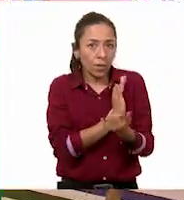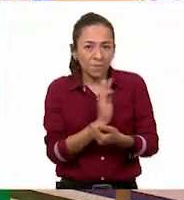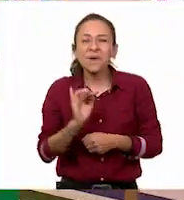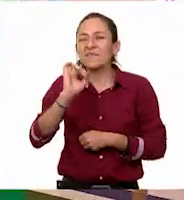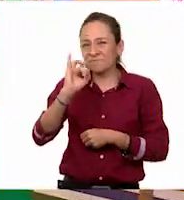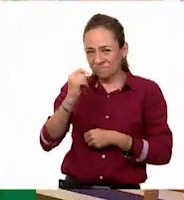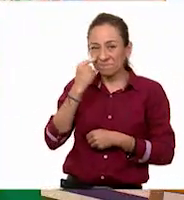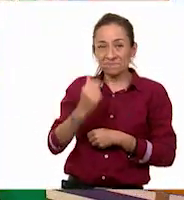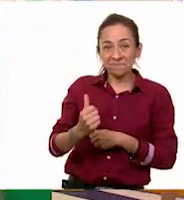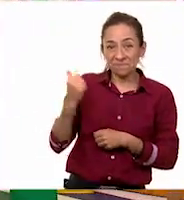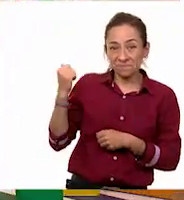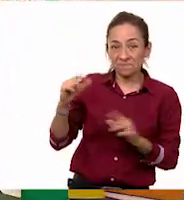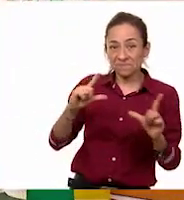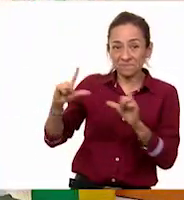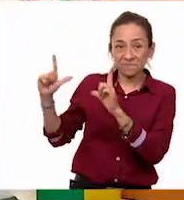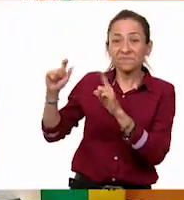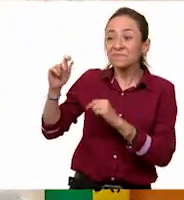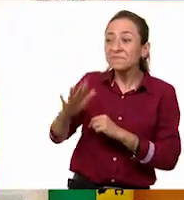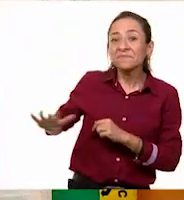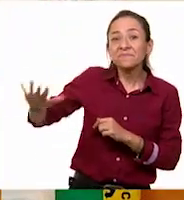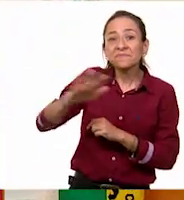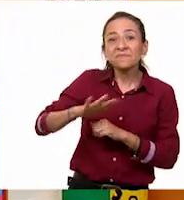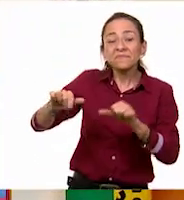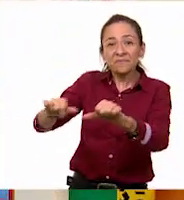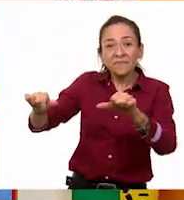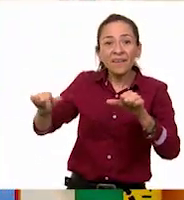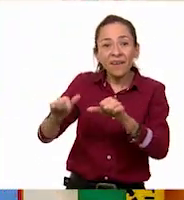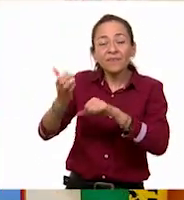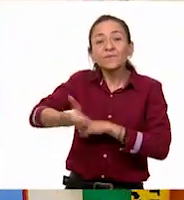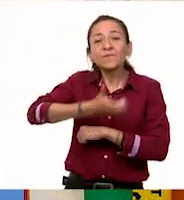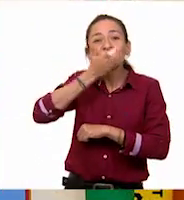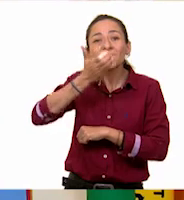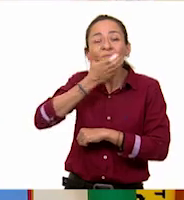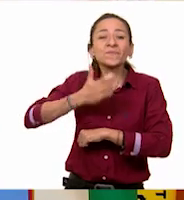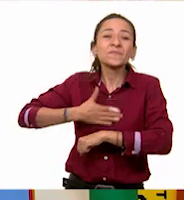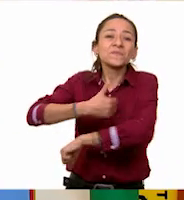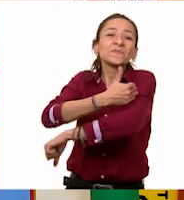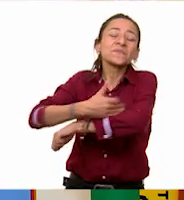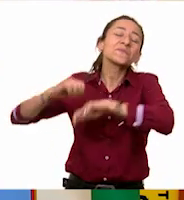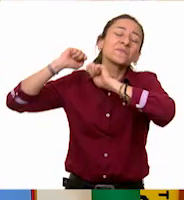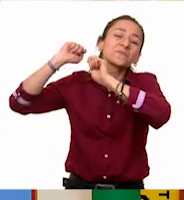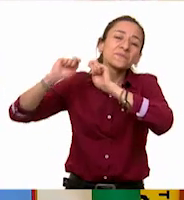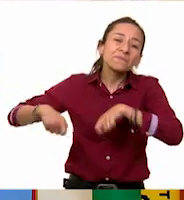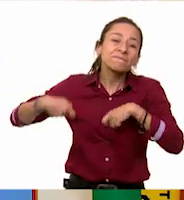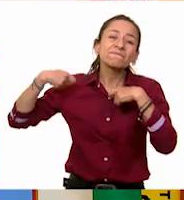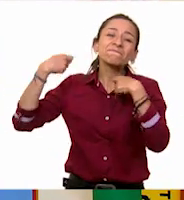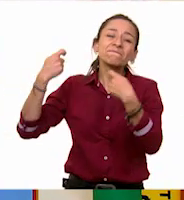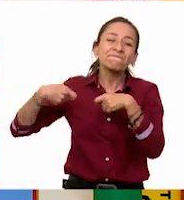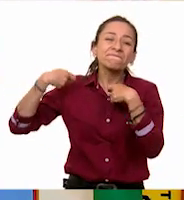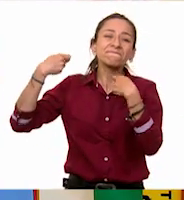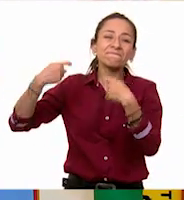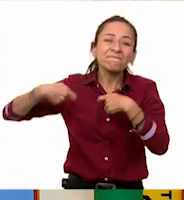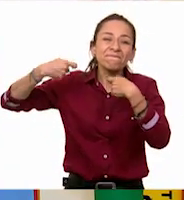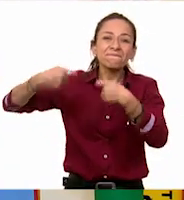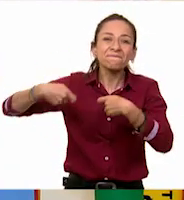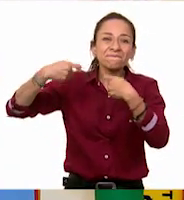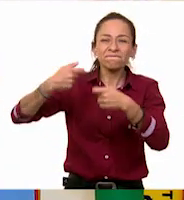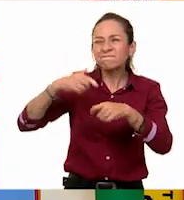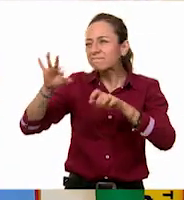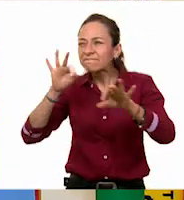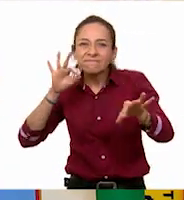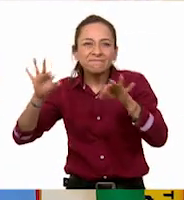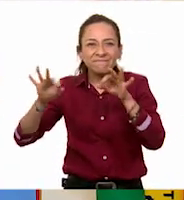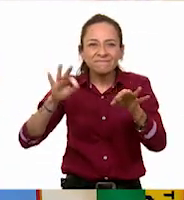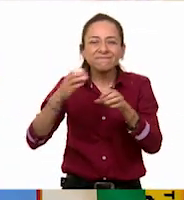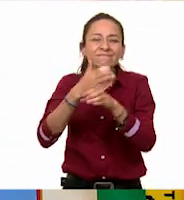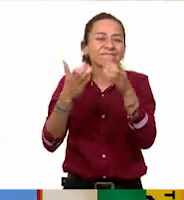¿Qué te parece esa